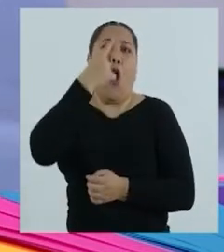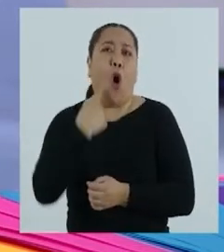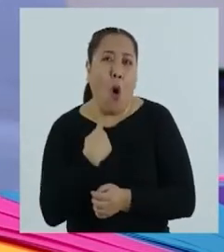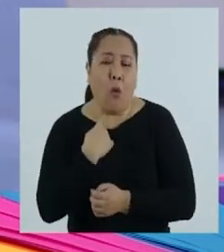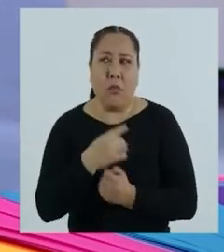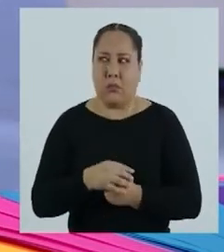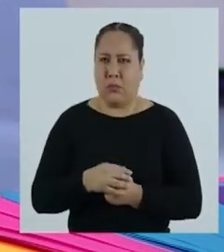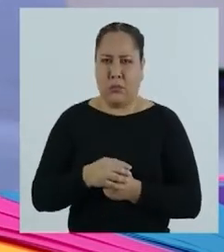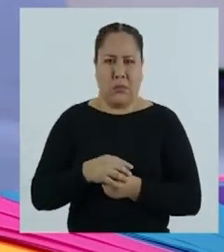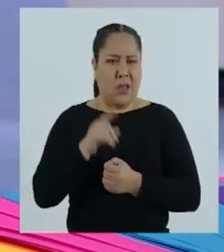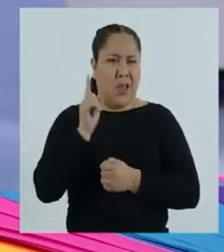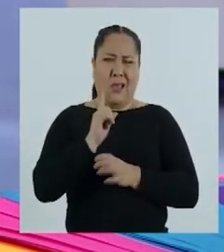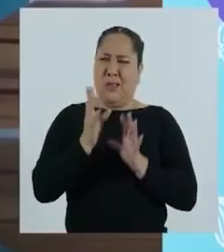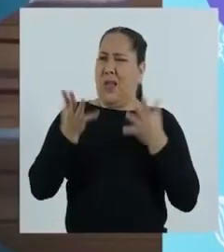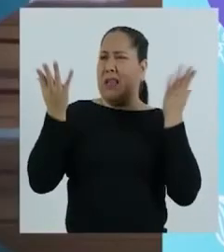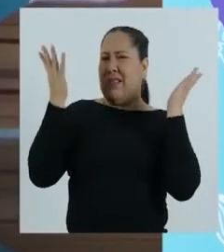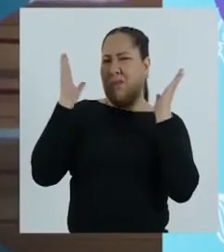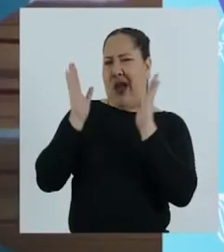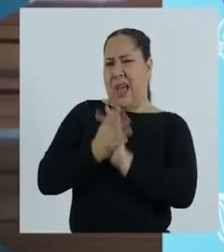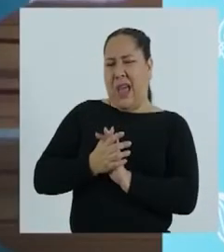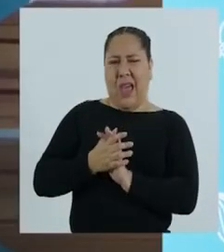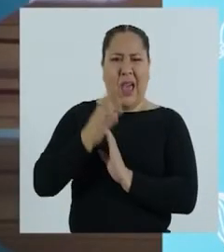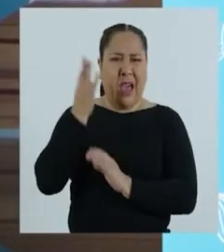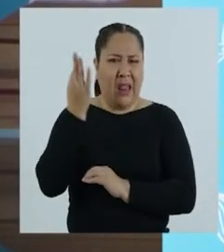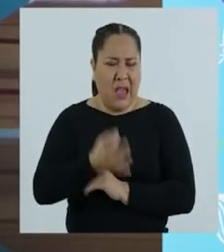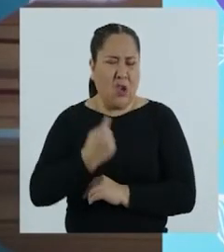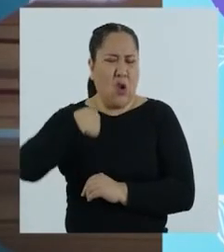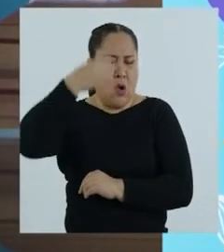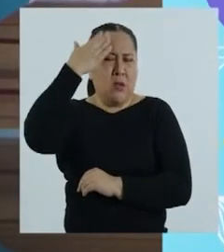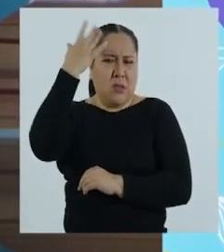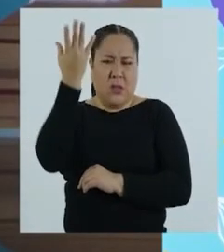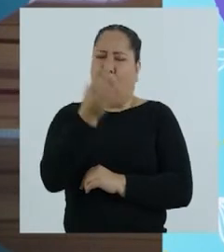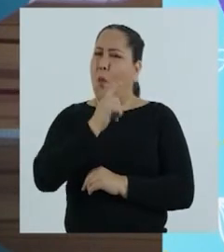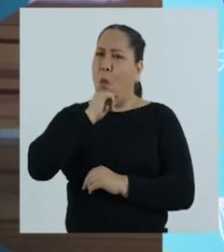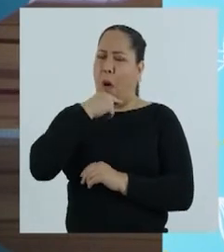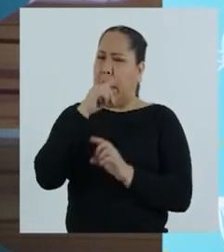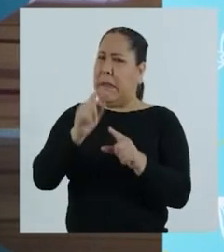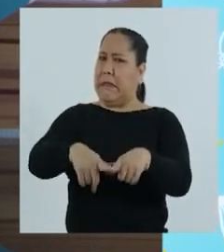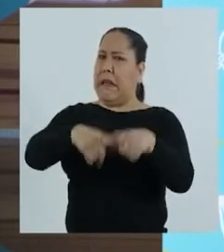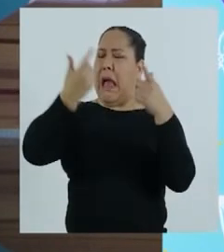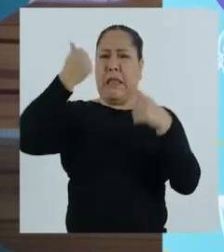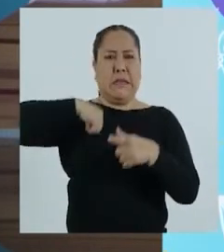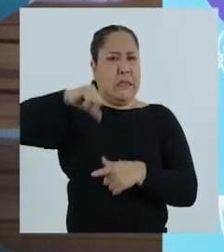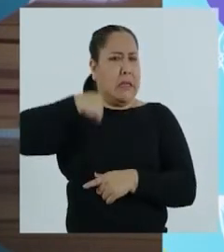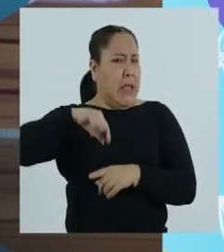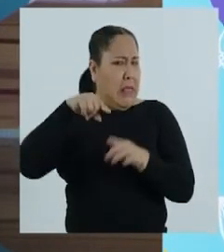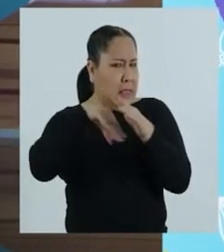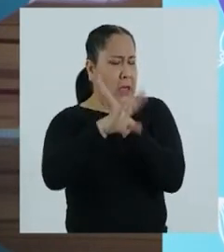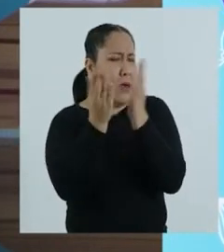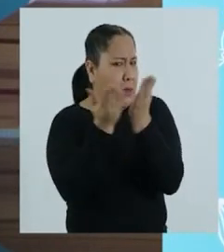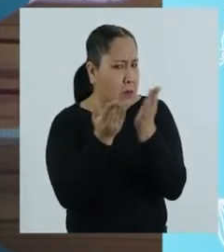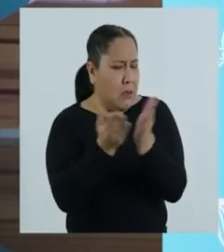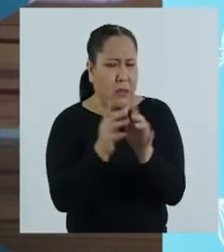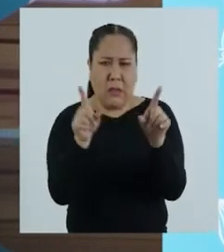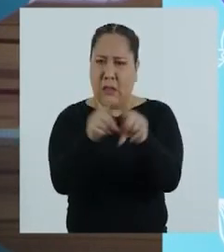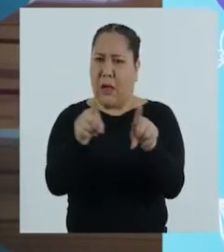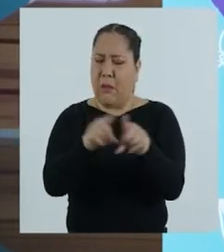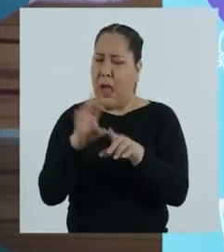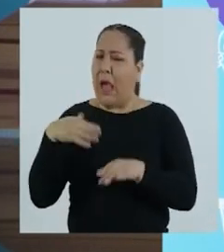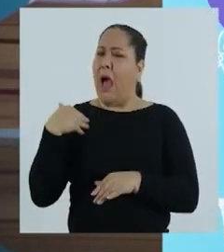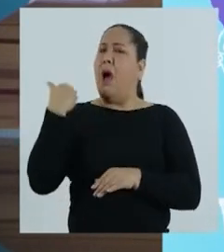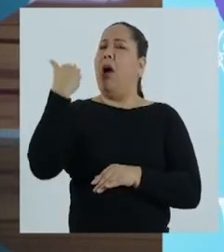debía ser hombre. Y eso no es verdad, porque estoy segura que las mujeres podemos ser grandes alcaldesas